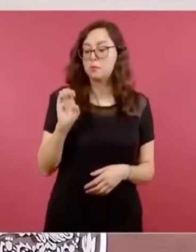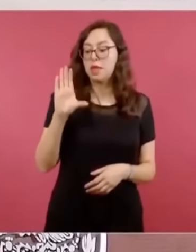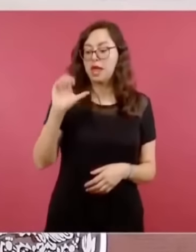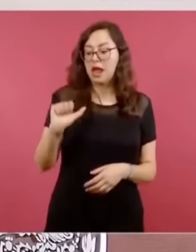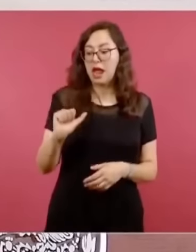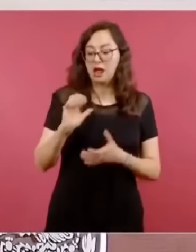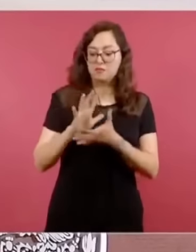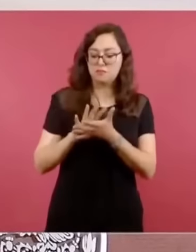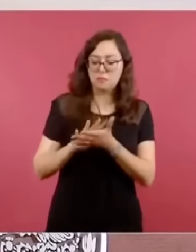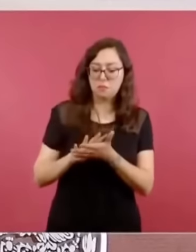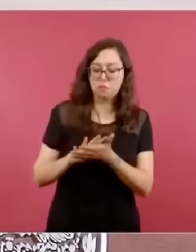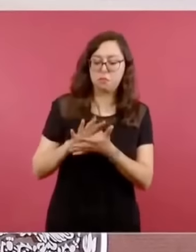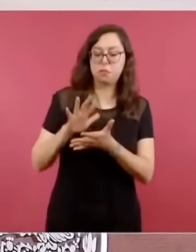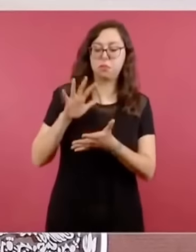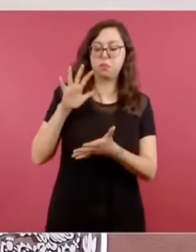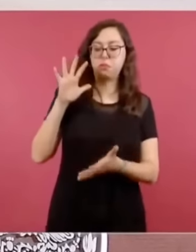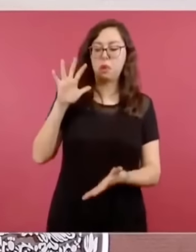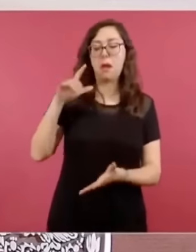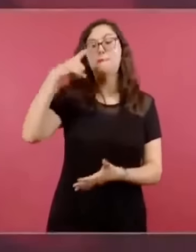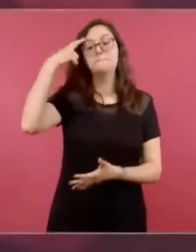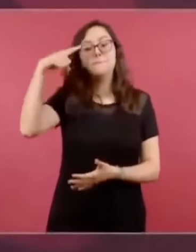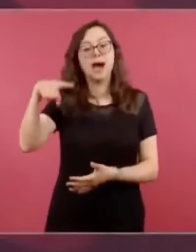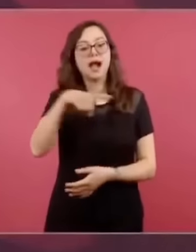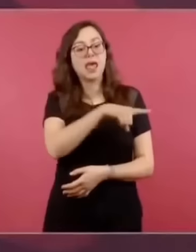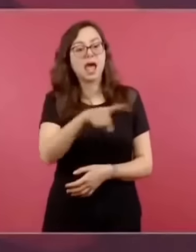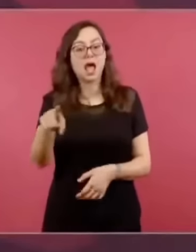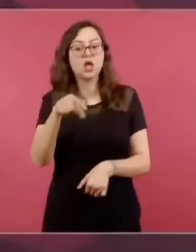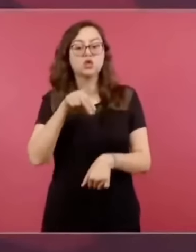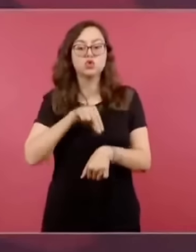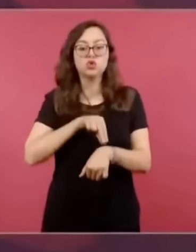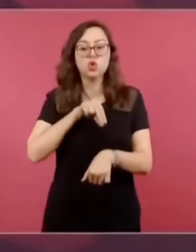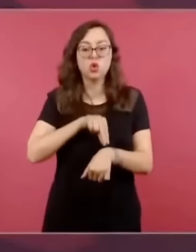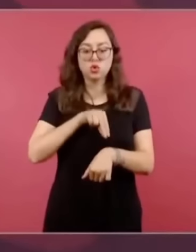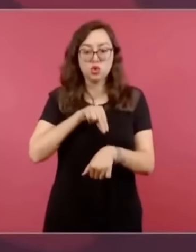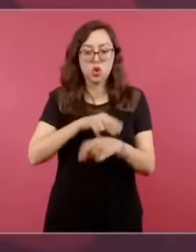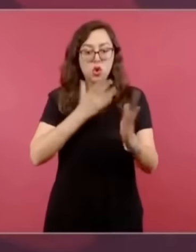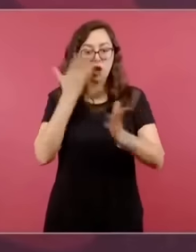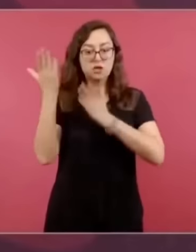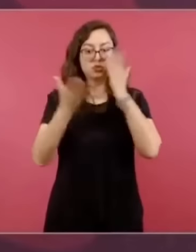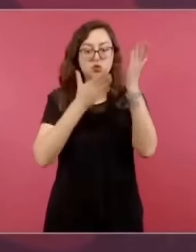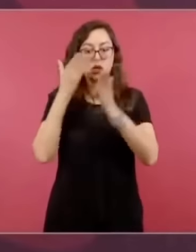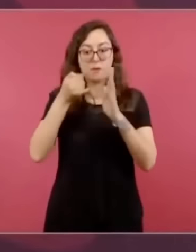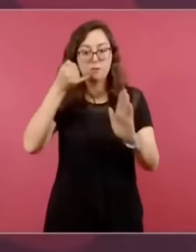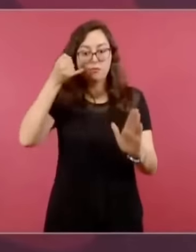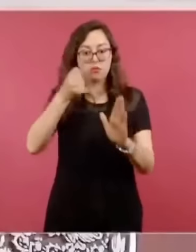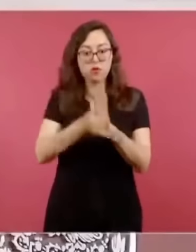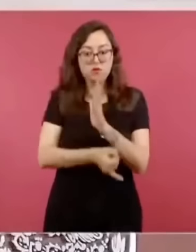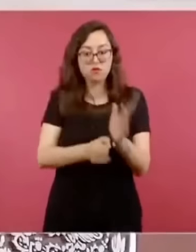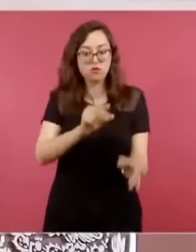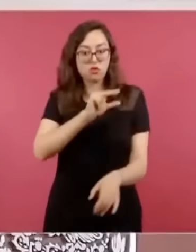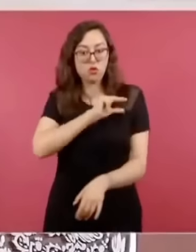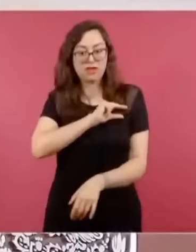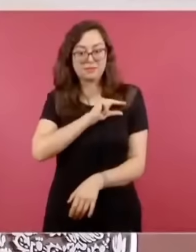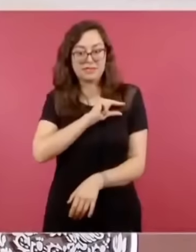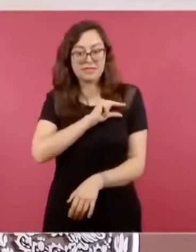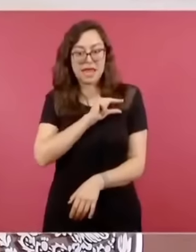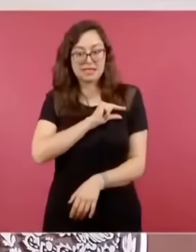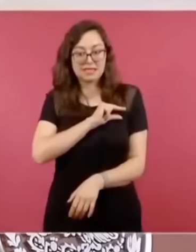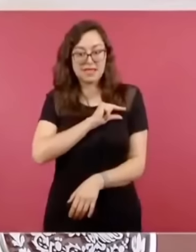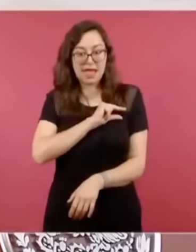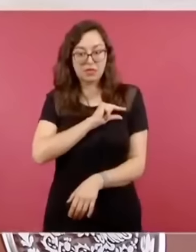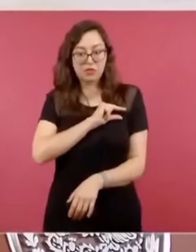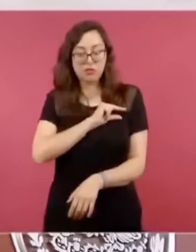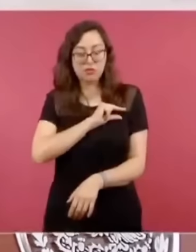para la especialización de médicos generales, las asociaciones de médicos